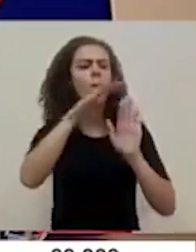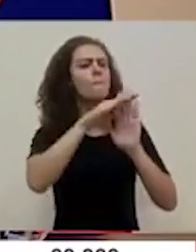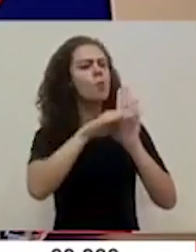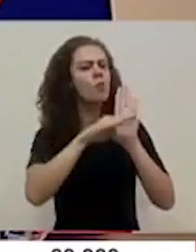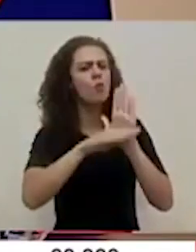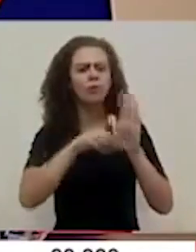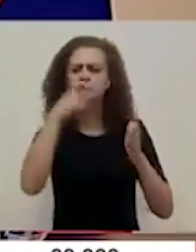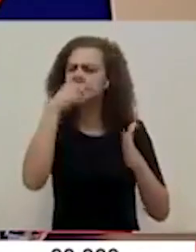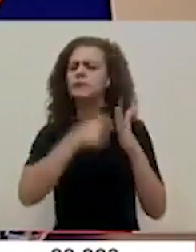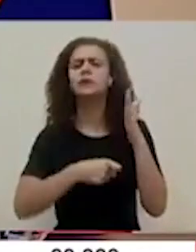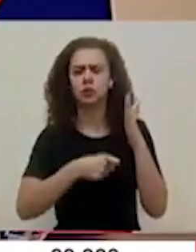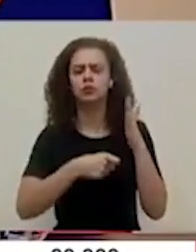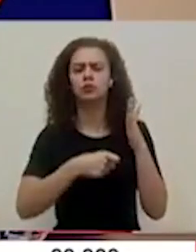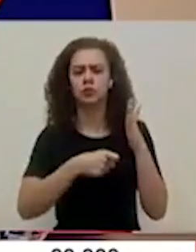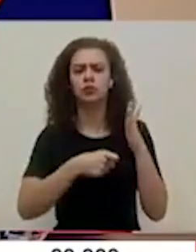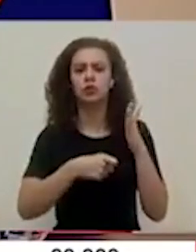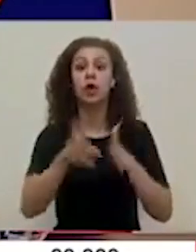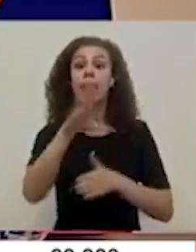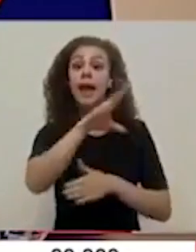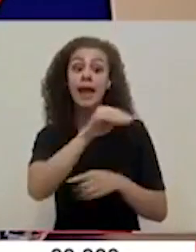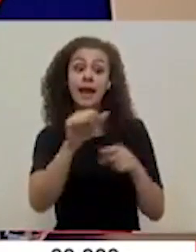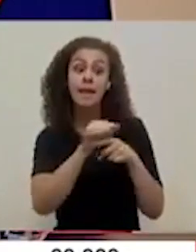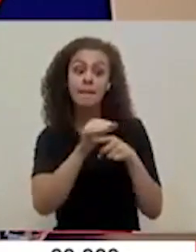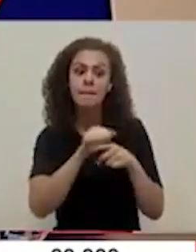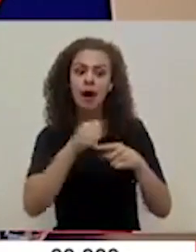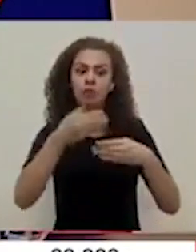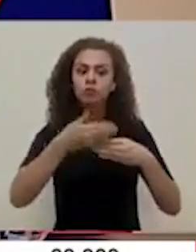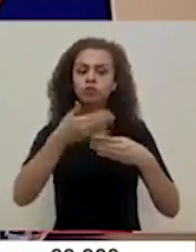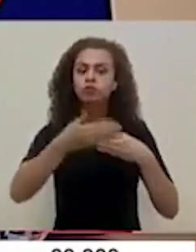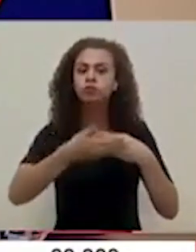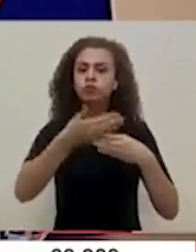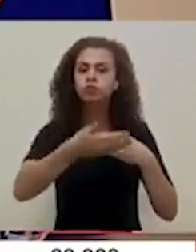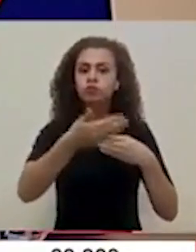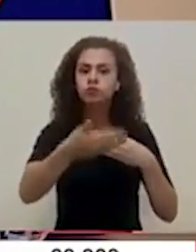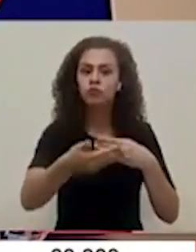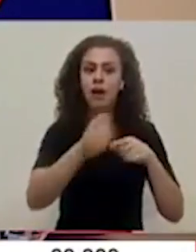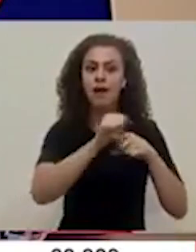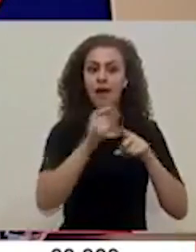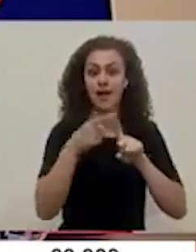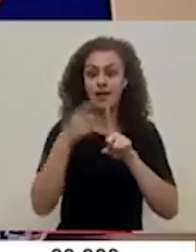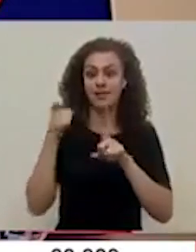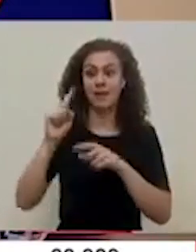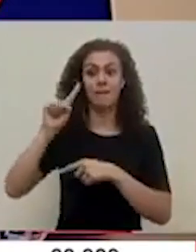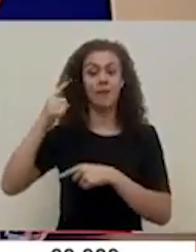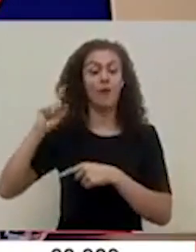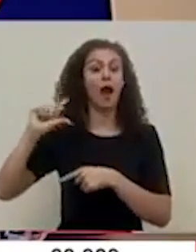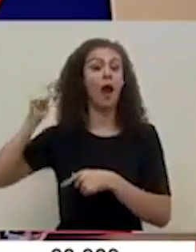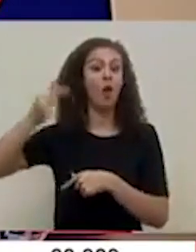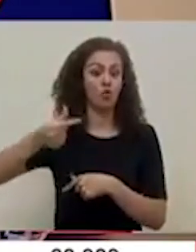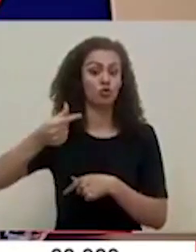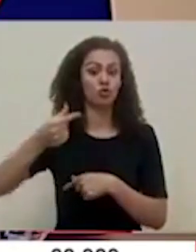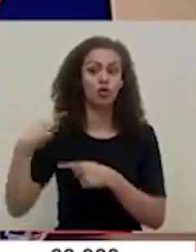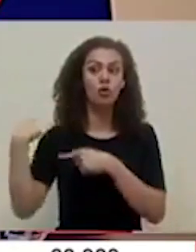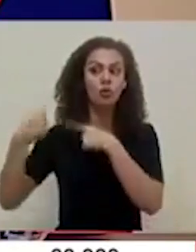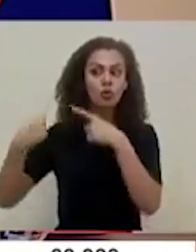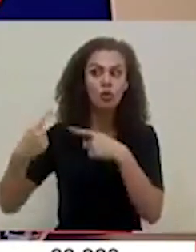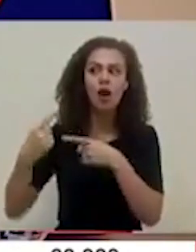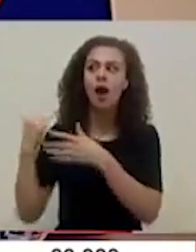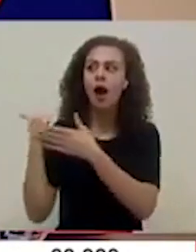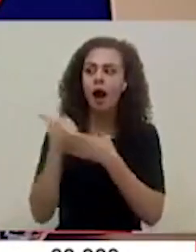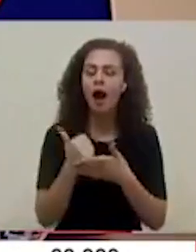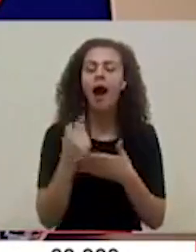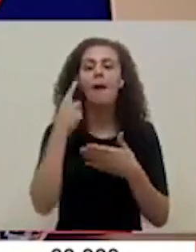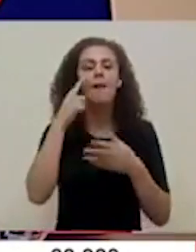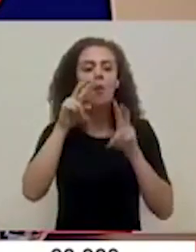estrictos y la práctica gradual que pusimos en marcha a partir del primero de agosto nos ha permitido ir